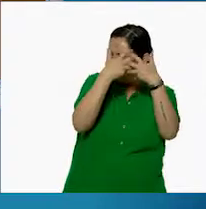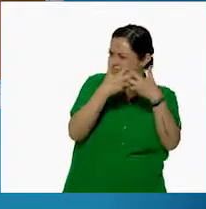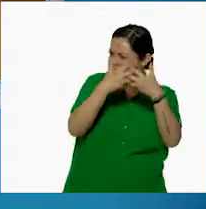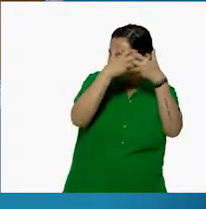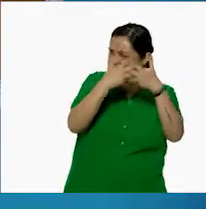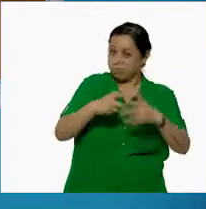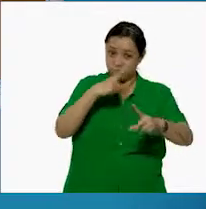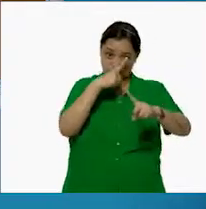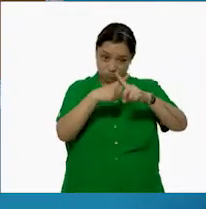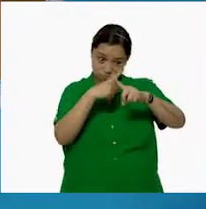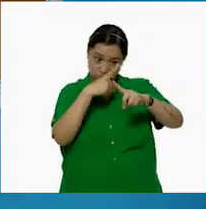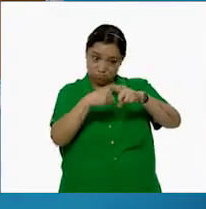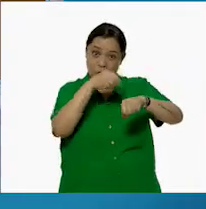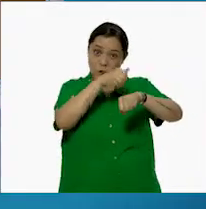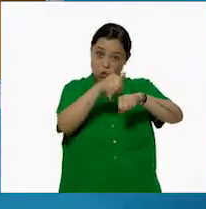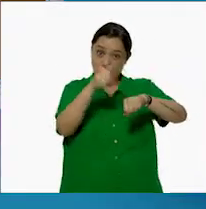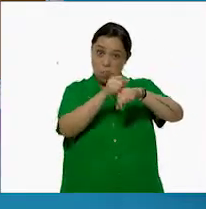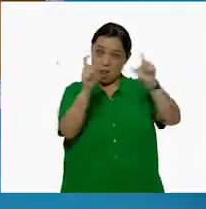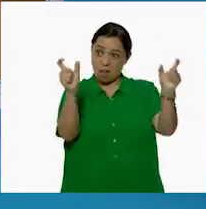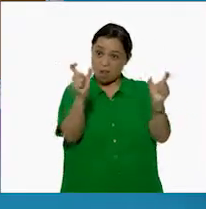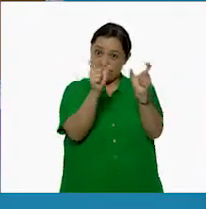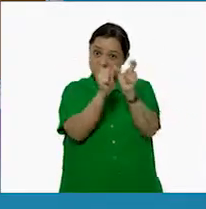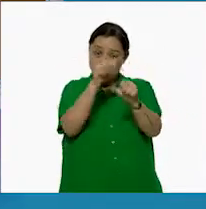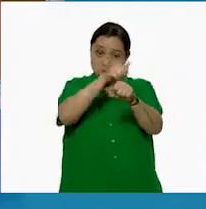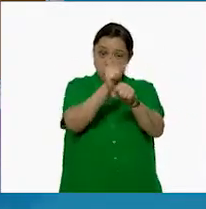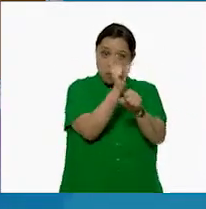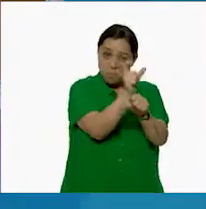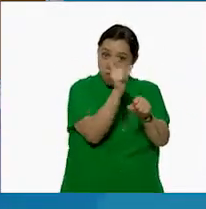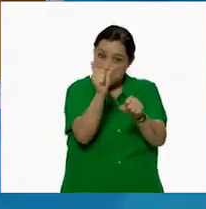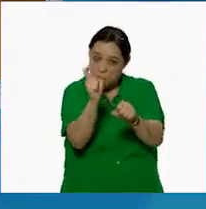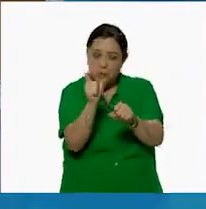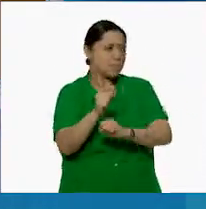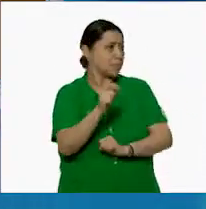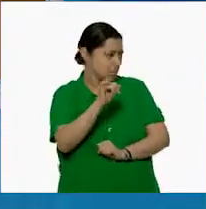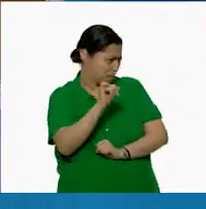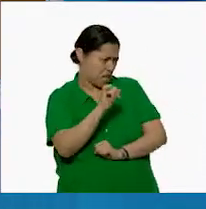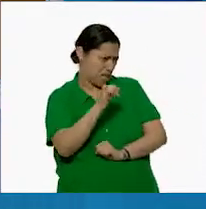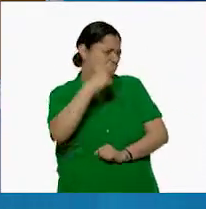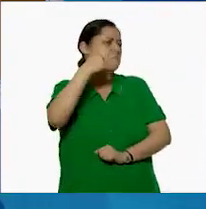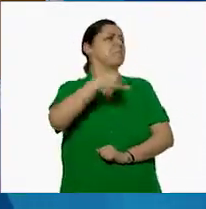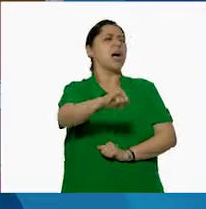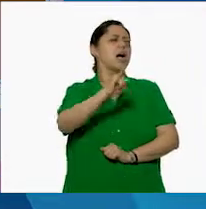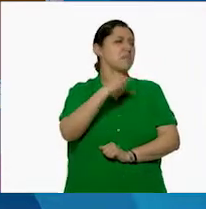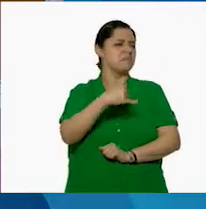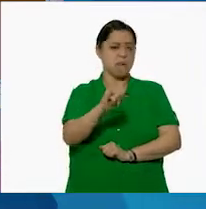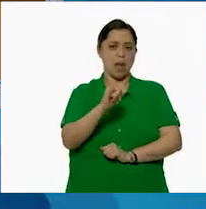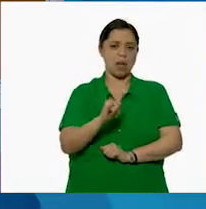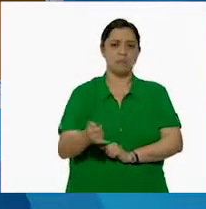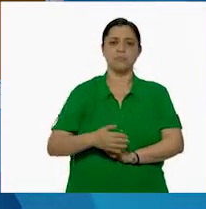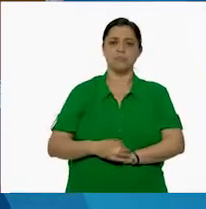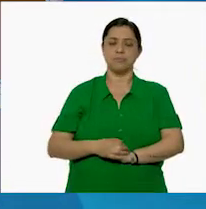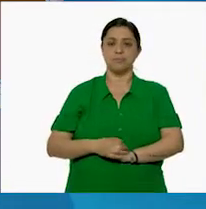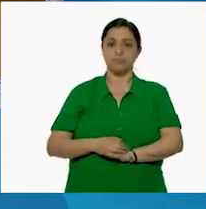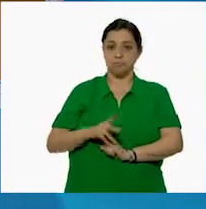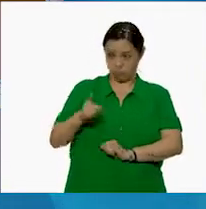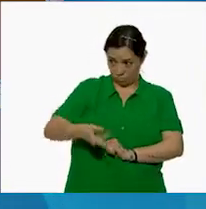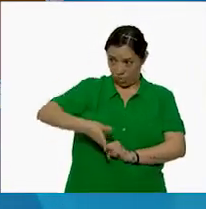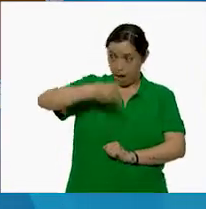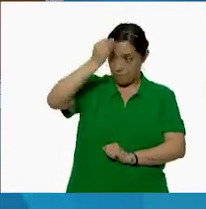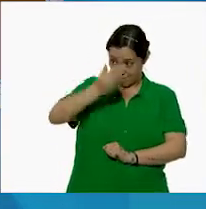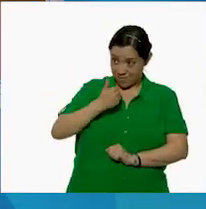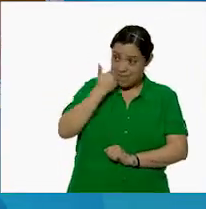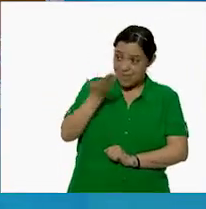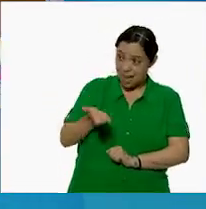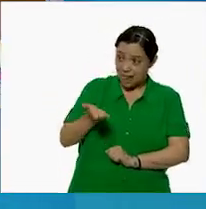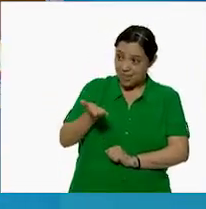¿Multiplicaciones de números de dos cifras? No te creo. Claro que sí, Agustín. En vez de dudar de mí, ¿no te gustaría aprender a hacerlo?